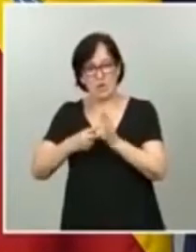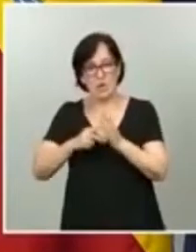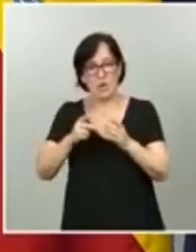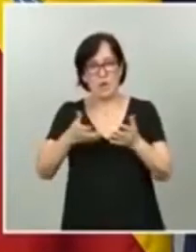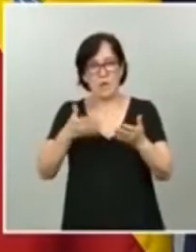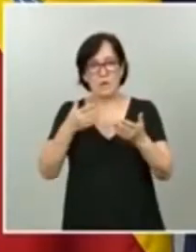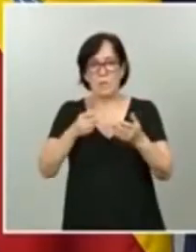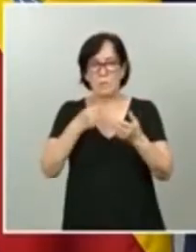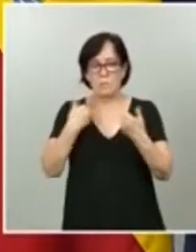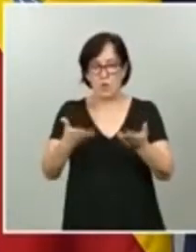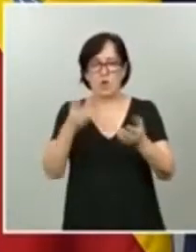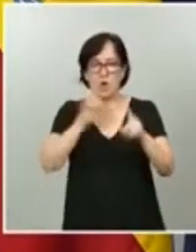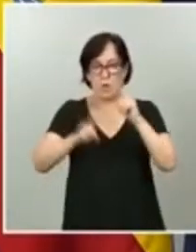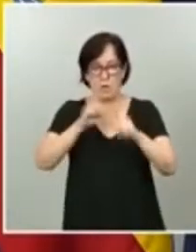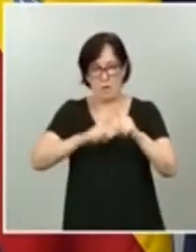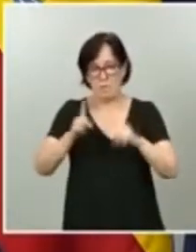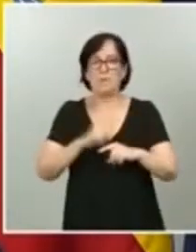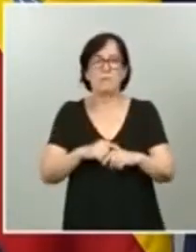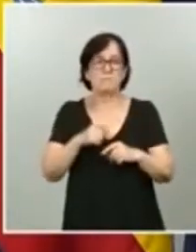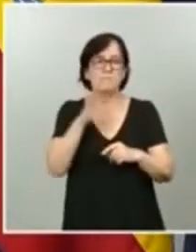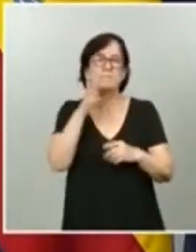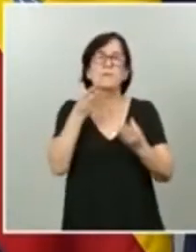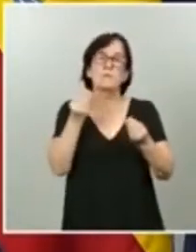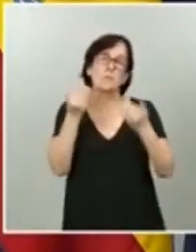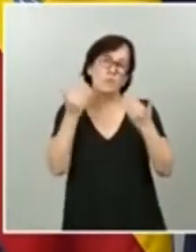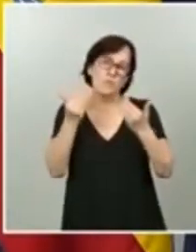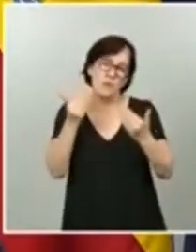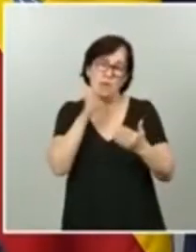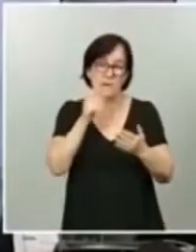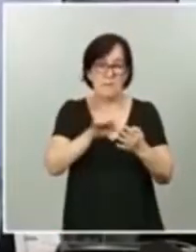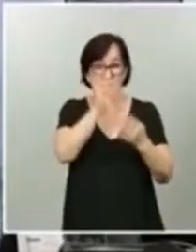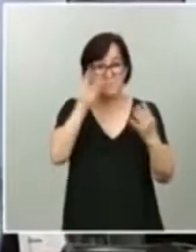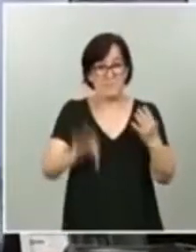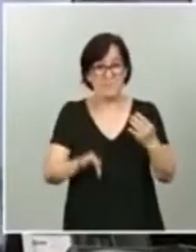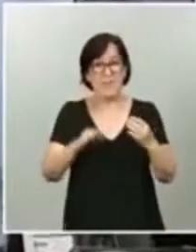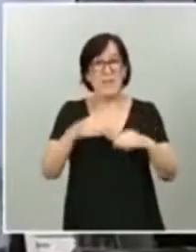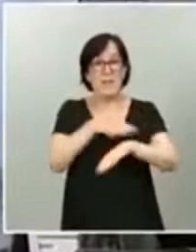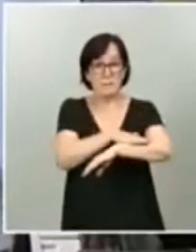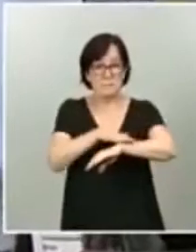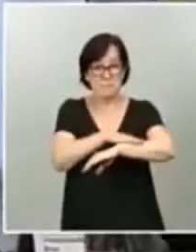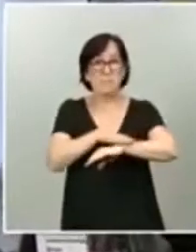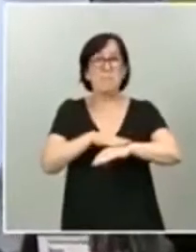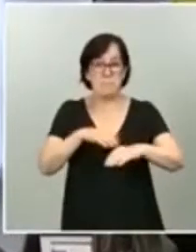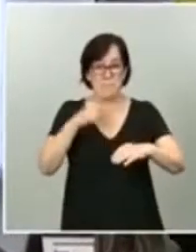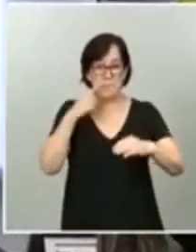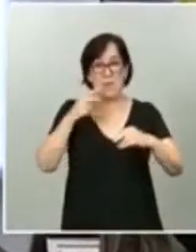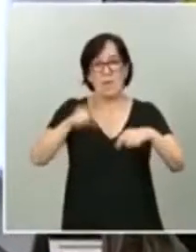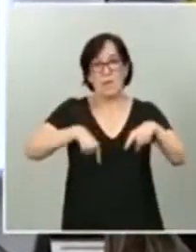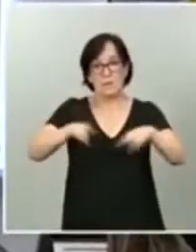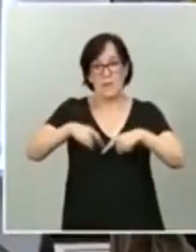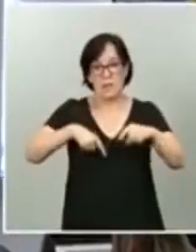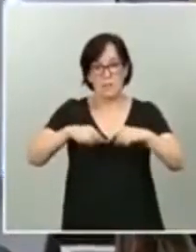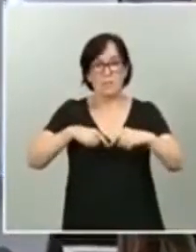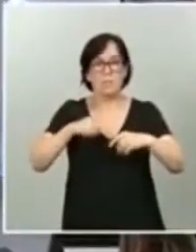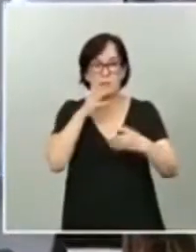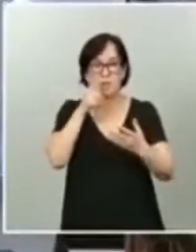Muchas gracias, ministro. Y, por último, toma la palabra el ministro de Transporte, Movilidad Sostenible y Agenda Urbana, José Luis Ábala.